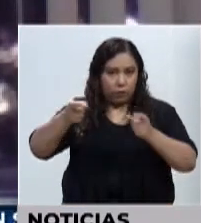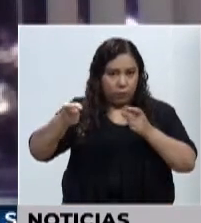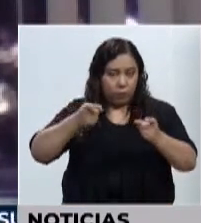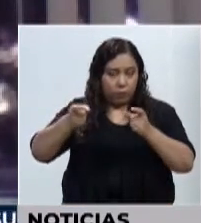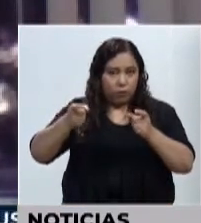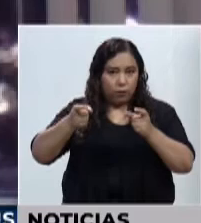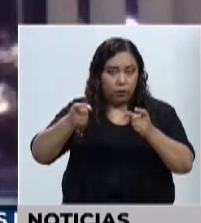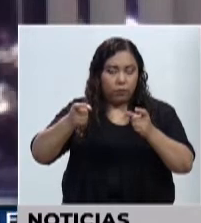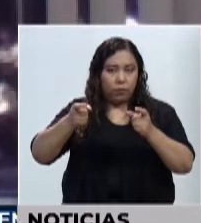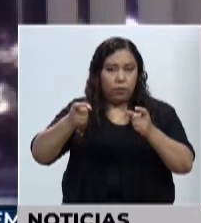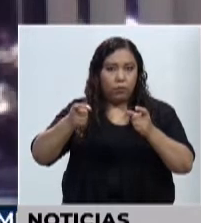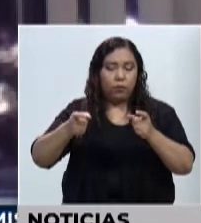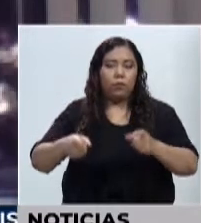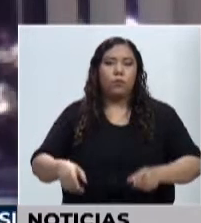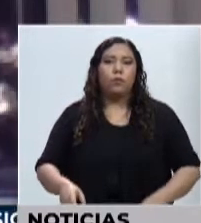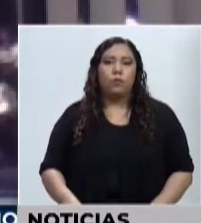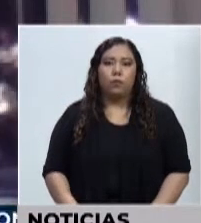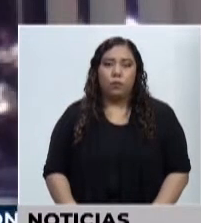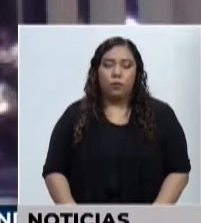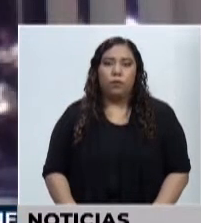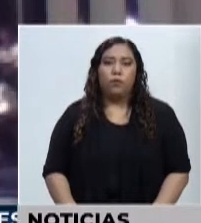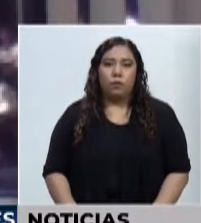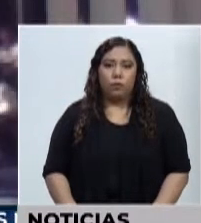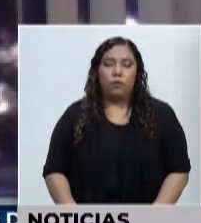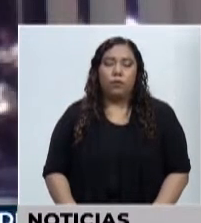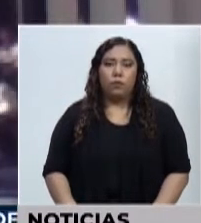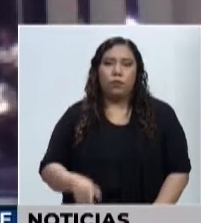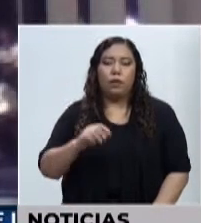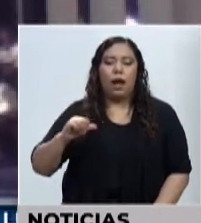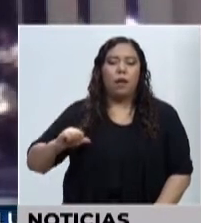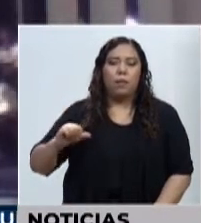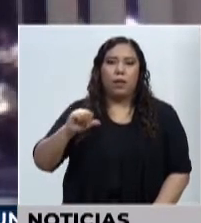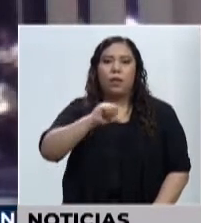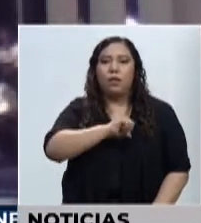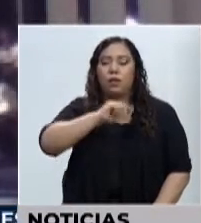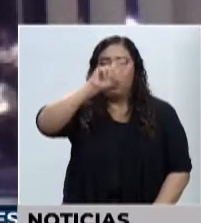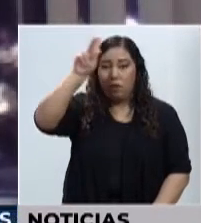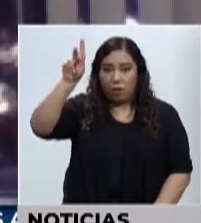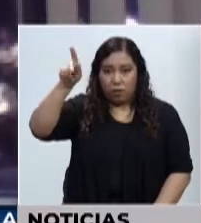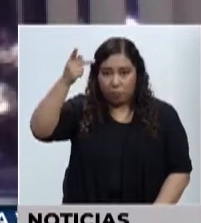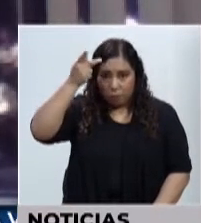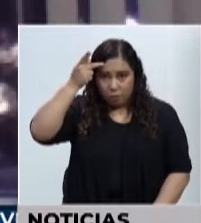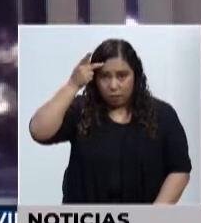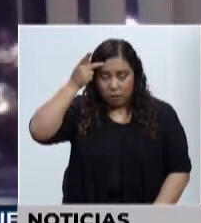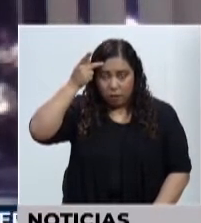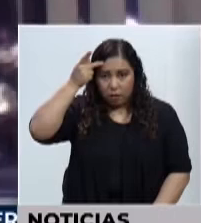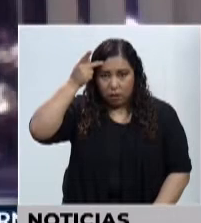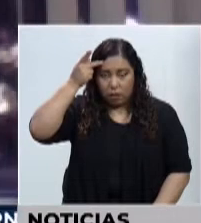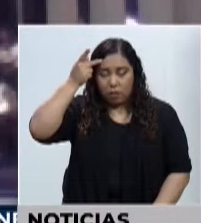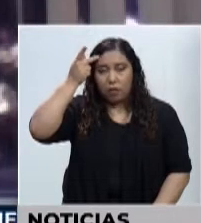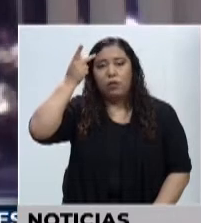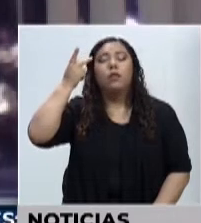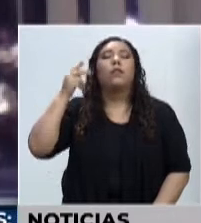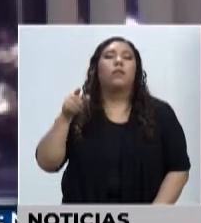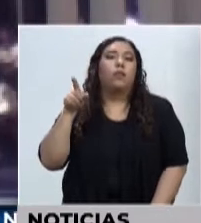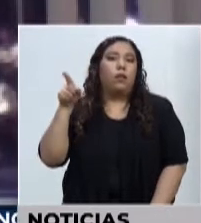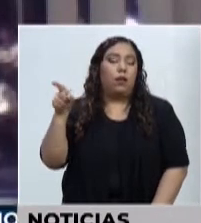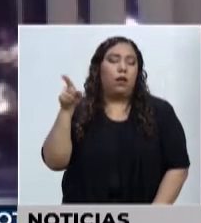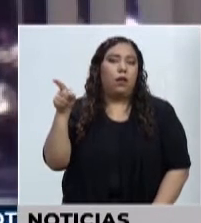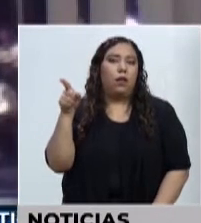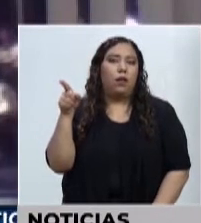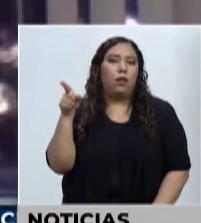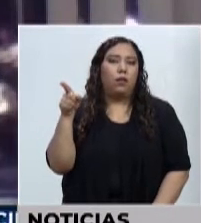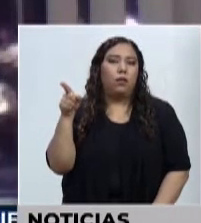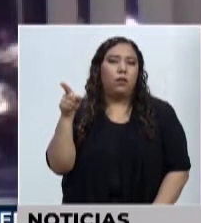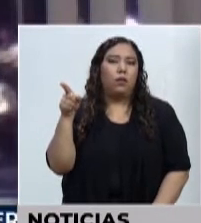el modelo de gestión para resultados en la administración pública. Este mandato también ya estaba contemplado en la ley de